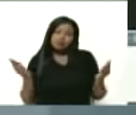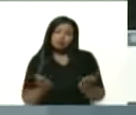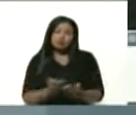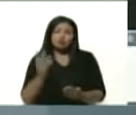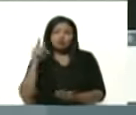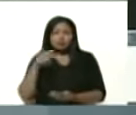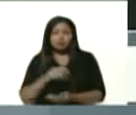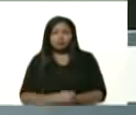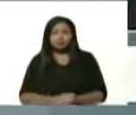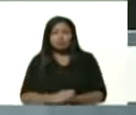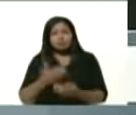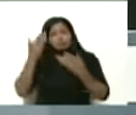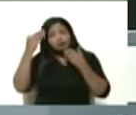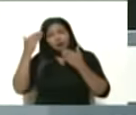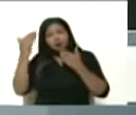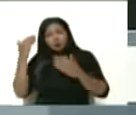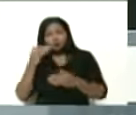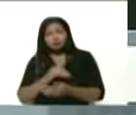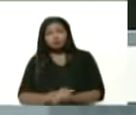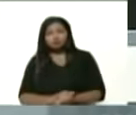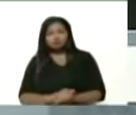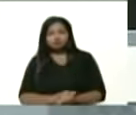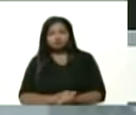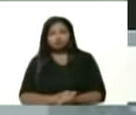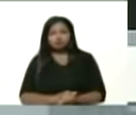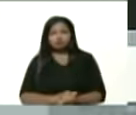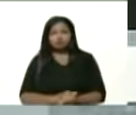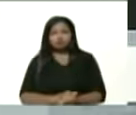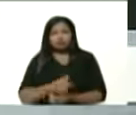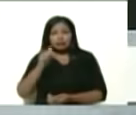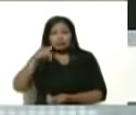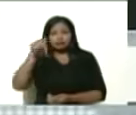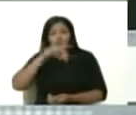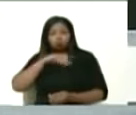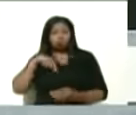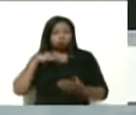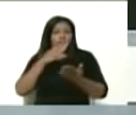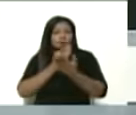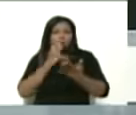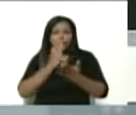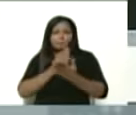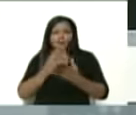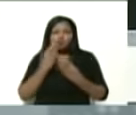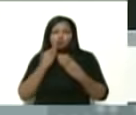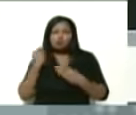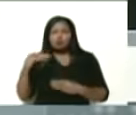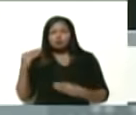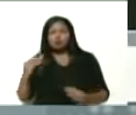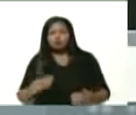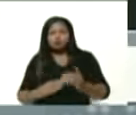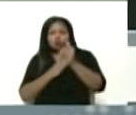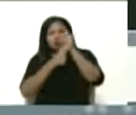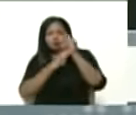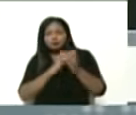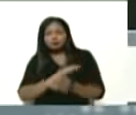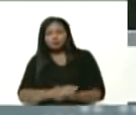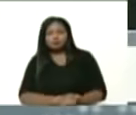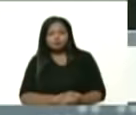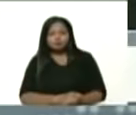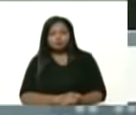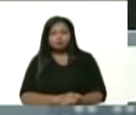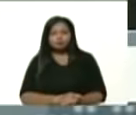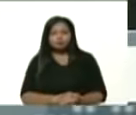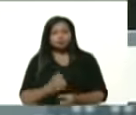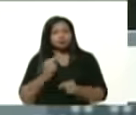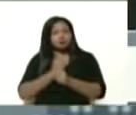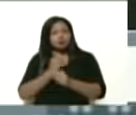Mi saludo. Aquí estamos siempre con la juventud a la vanguardia. En el trabajo,